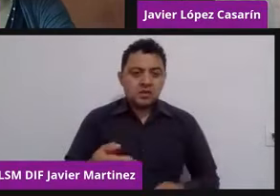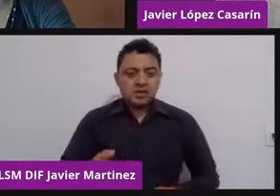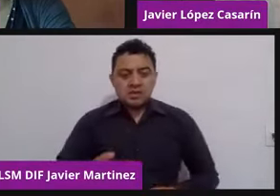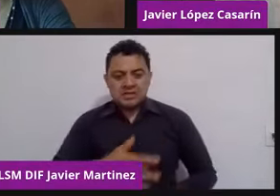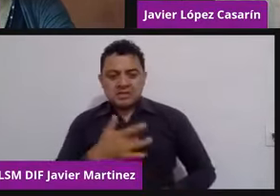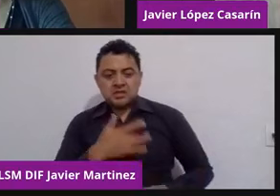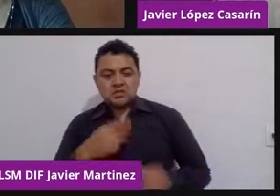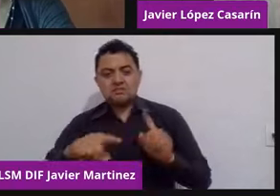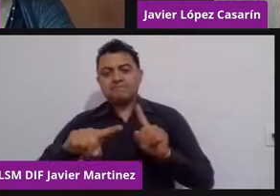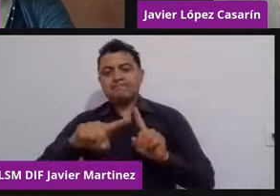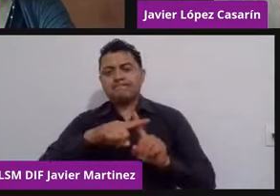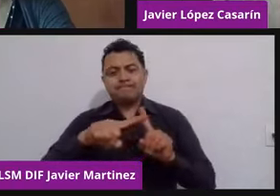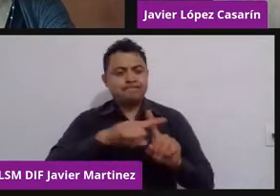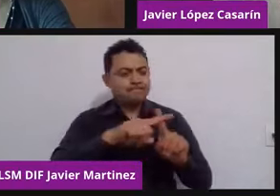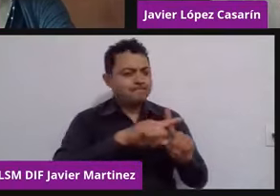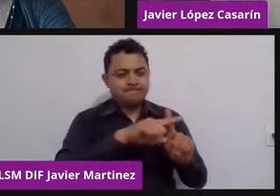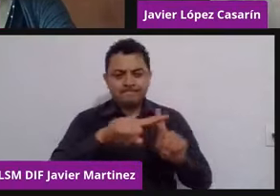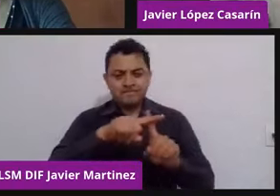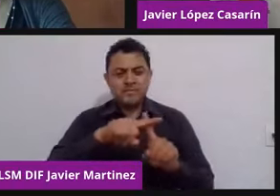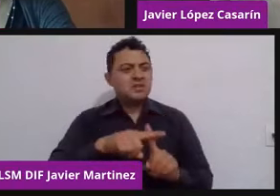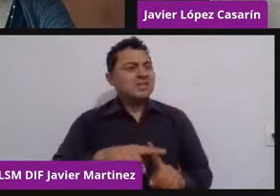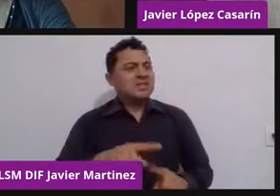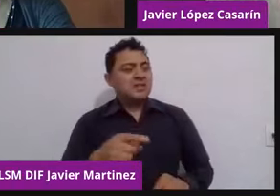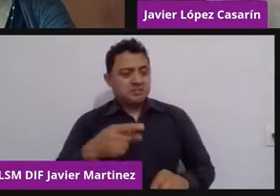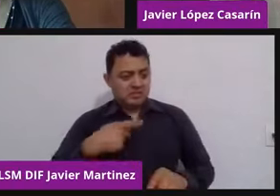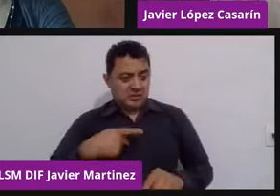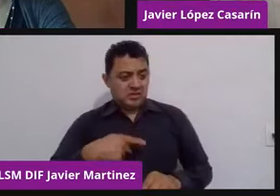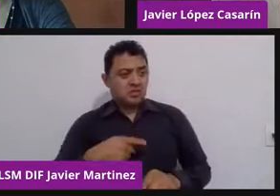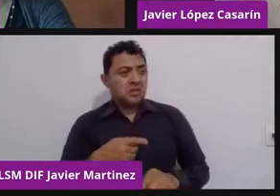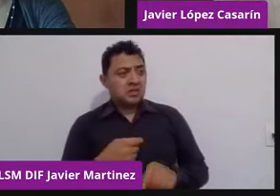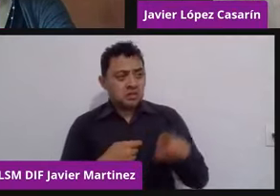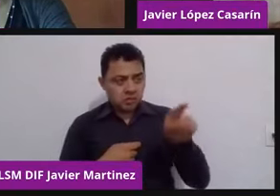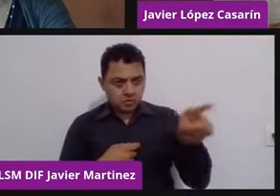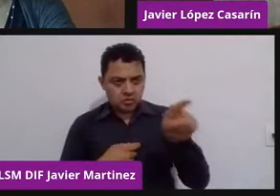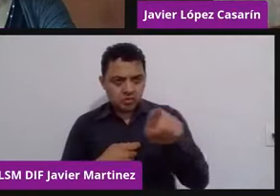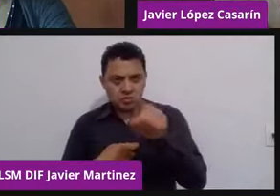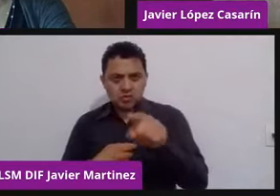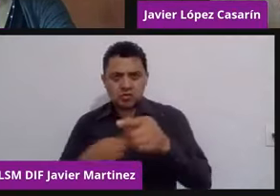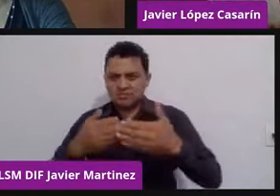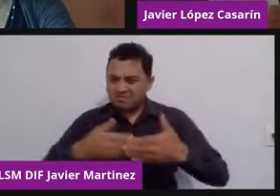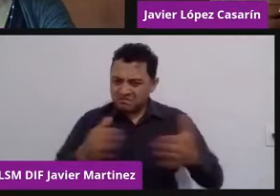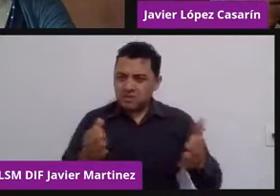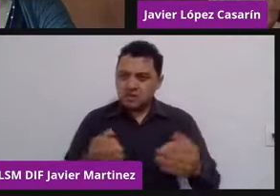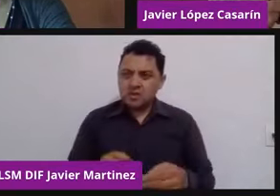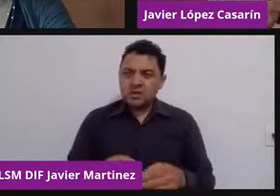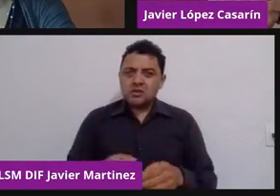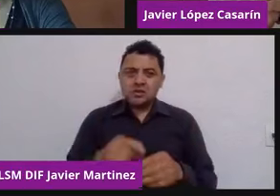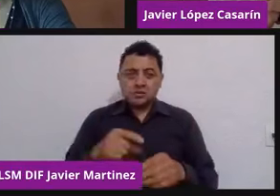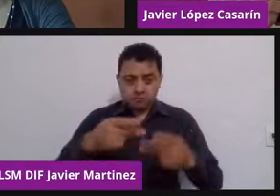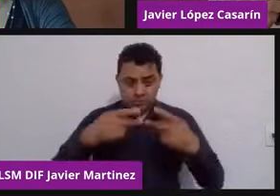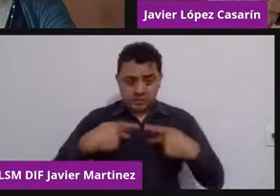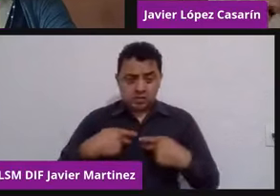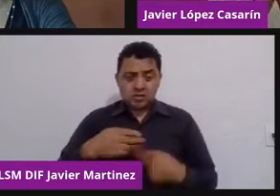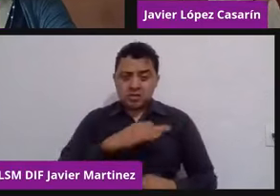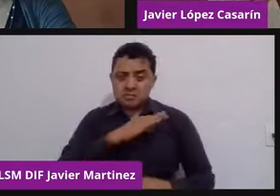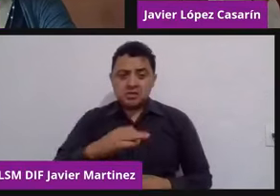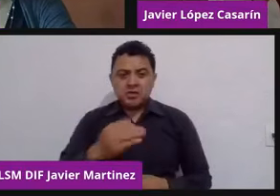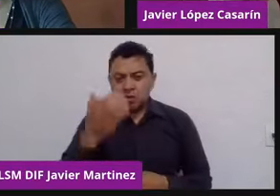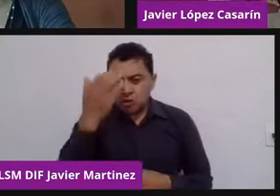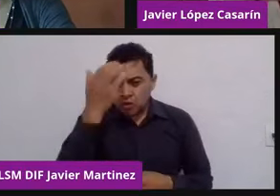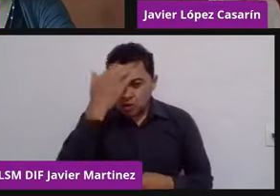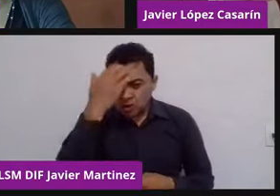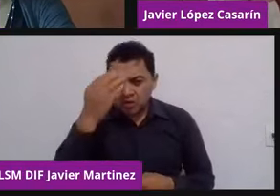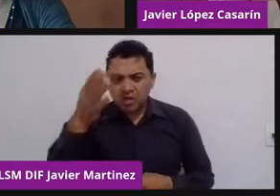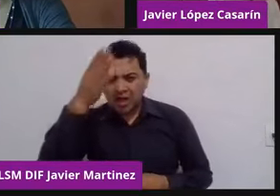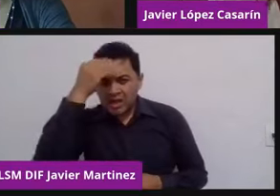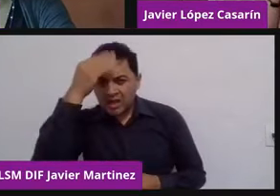de poder transmitirle a los demás conoce, aprende. Claro que de repente llevo una responsabilidad y uno